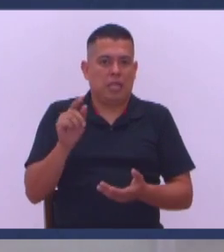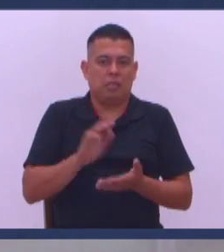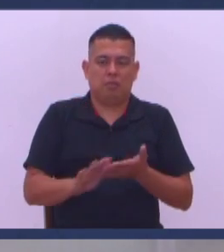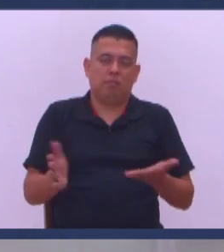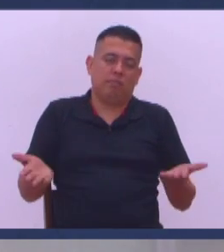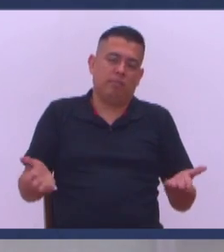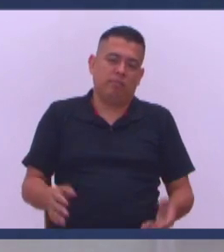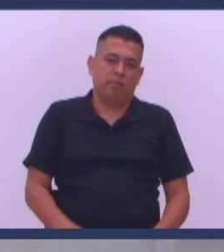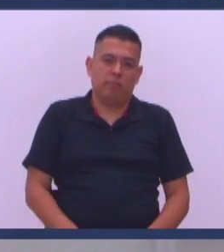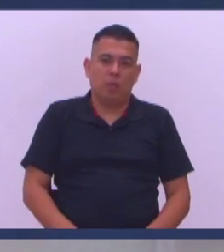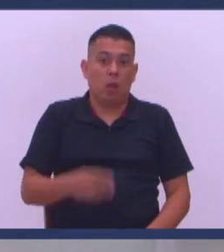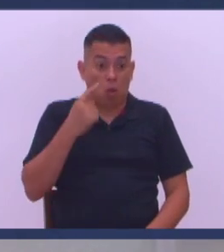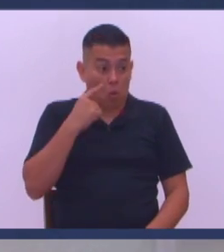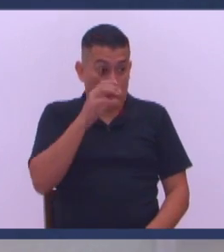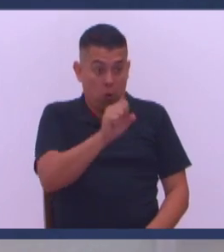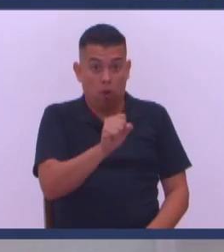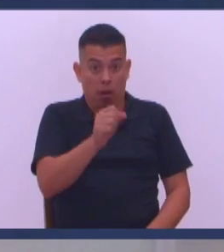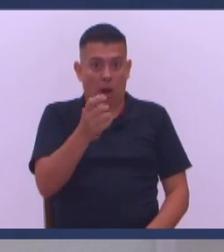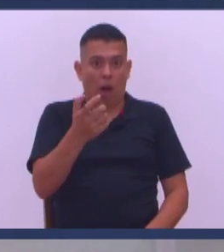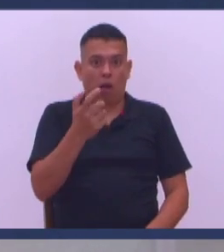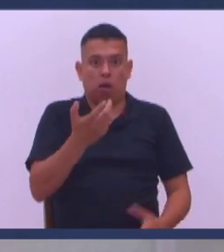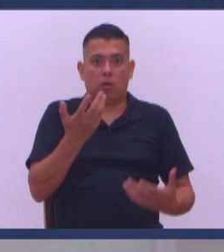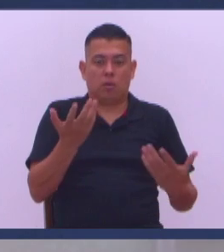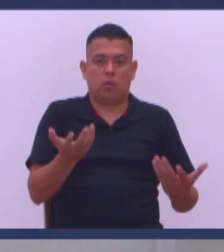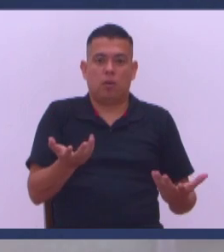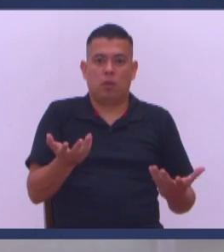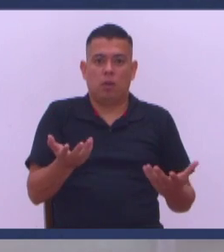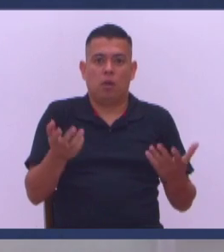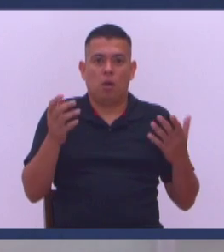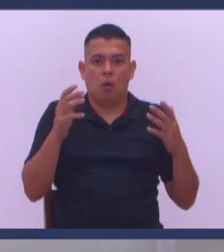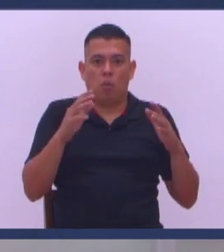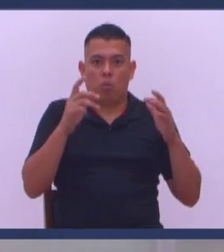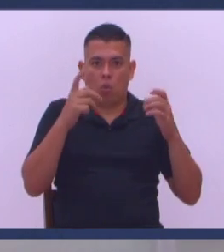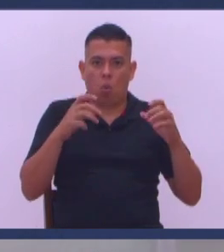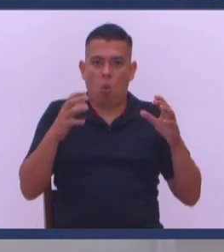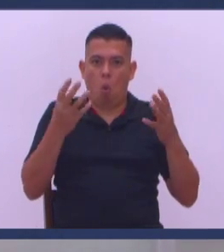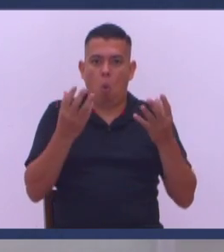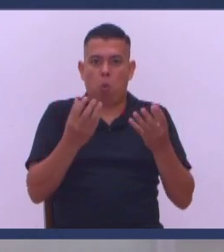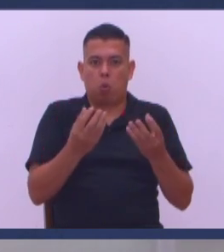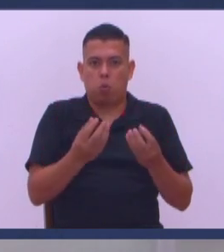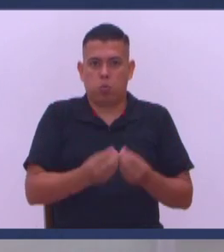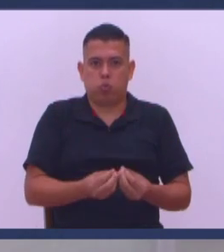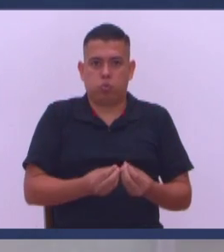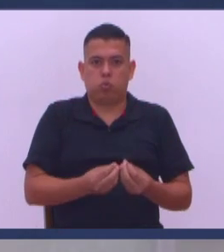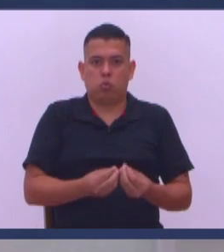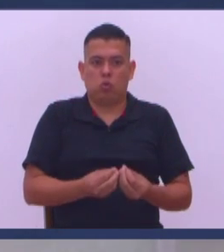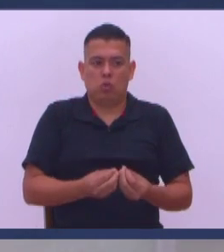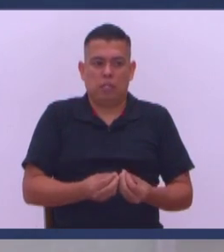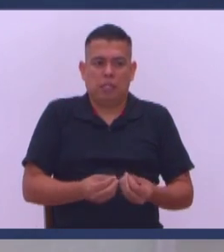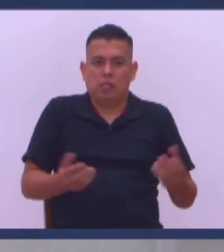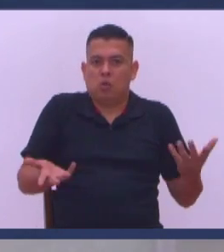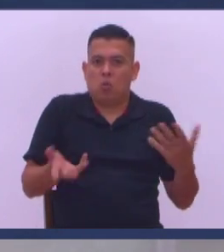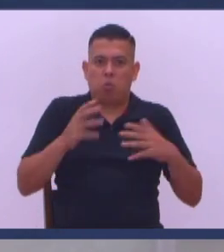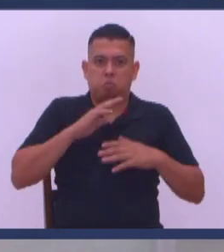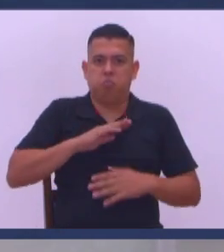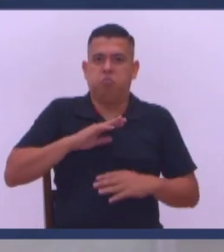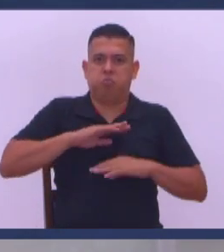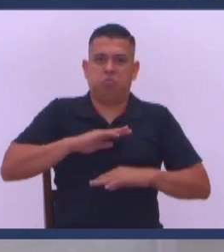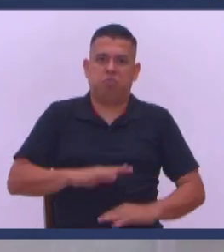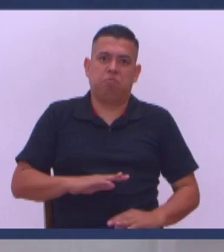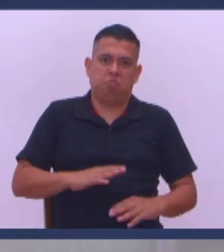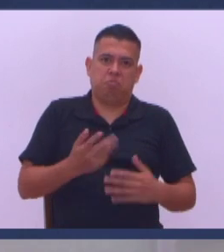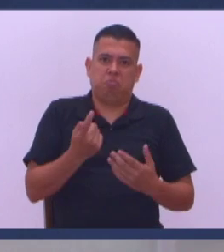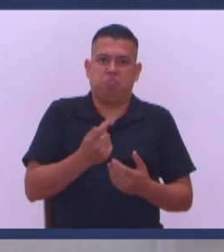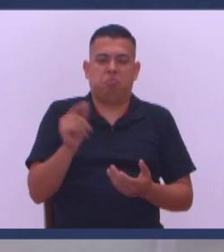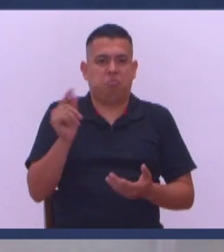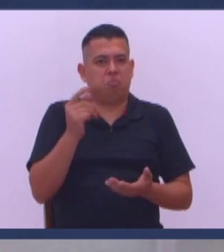Que no pongamos Nuestros ojos en la riqueza Siendo ningunas Porque se van a hacer Alas como las águilas Se van ir al cielo Y nosotros vamos a quedar Como desmotivados Y amargados